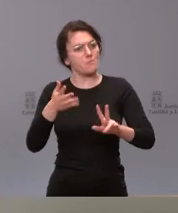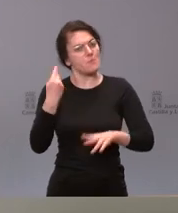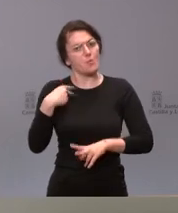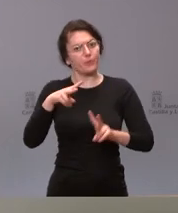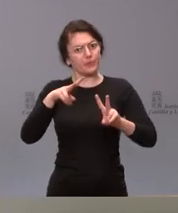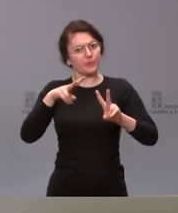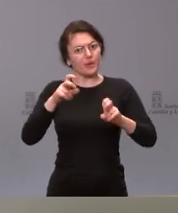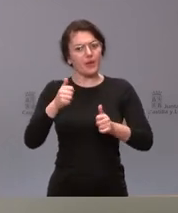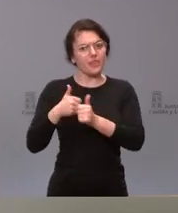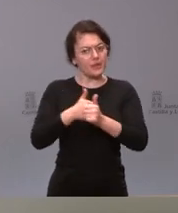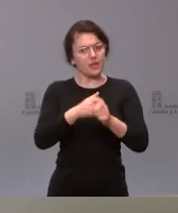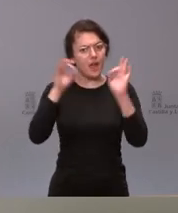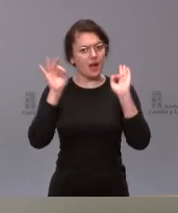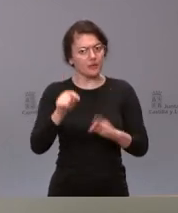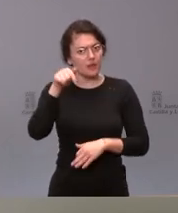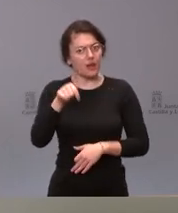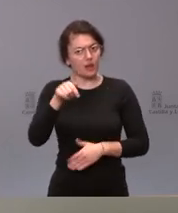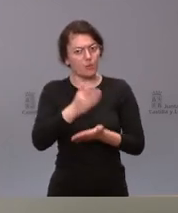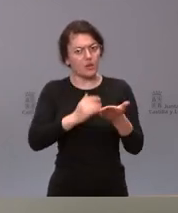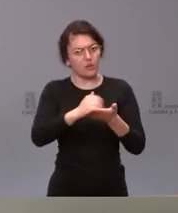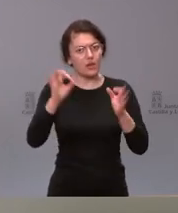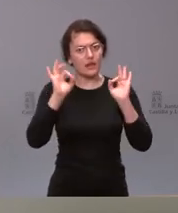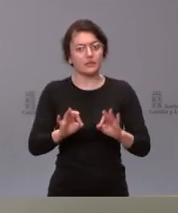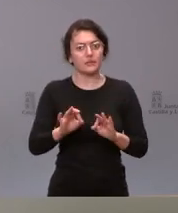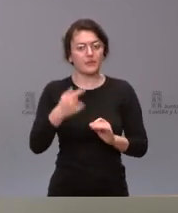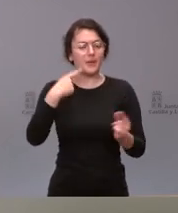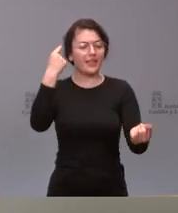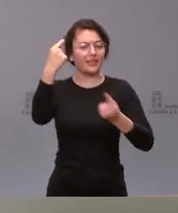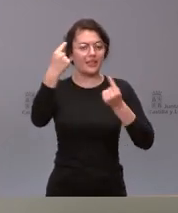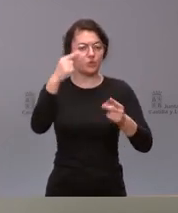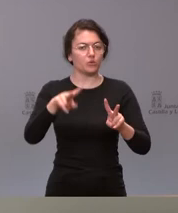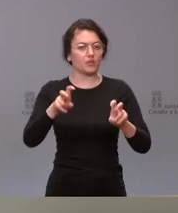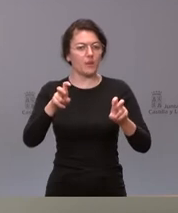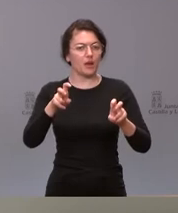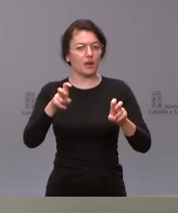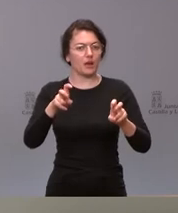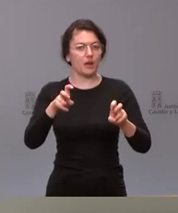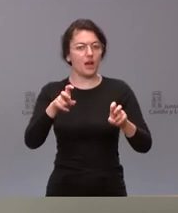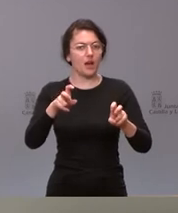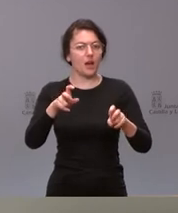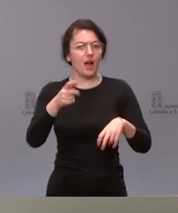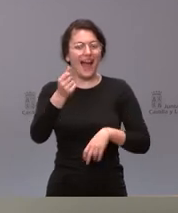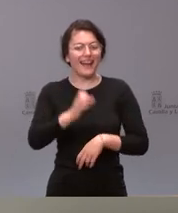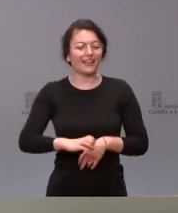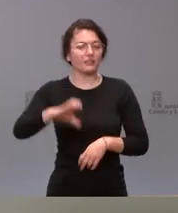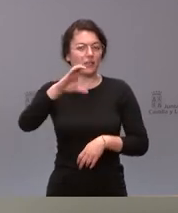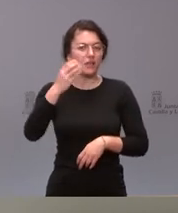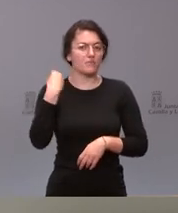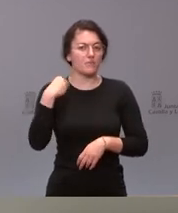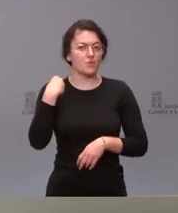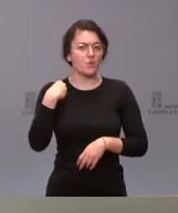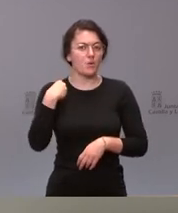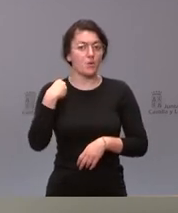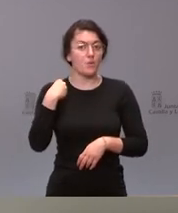dato que en relación con el incremento de las cantidades que el gobierno aportó a